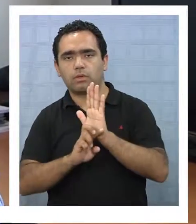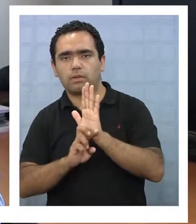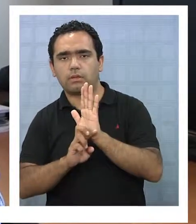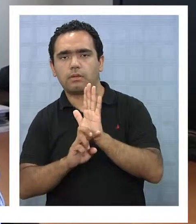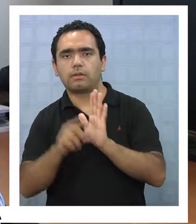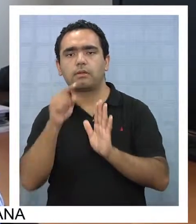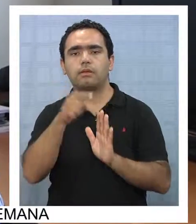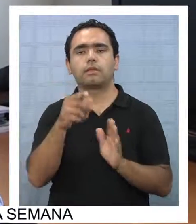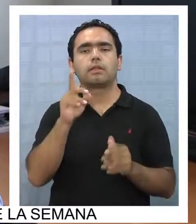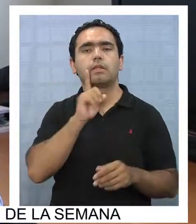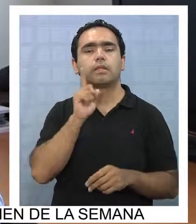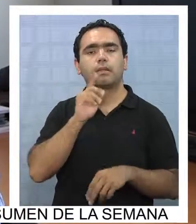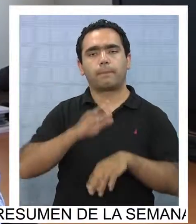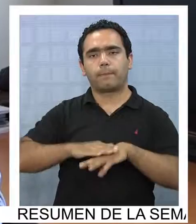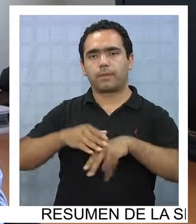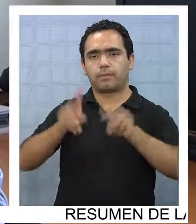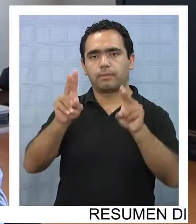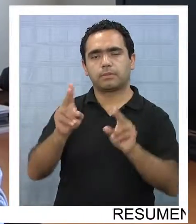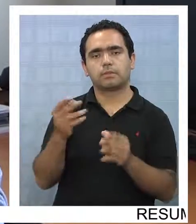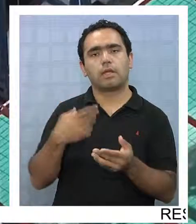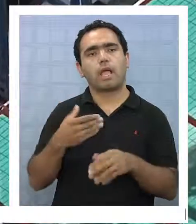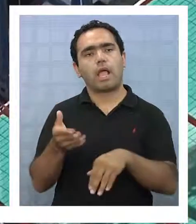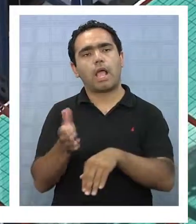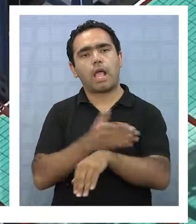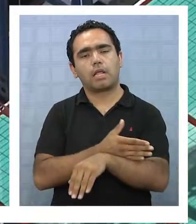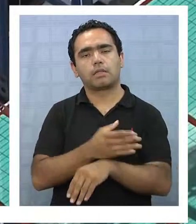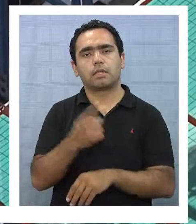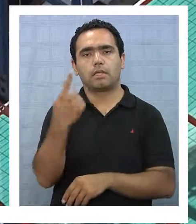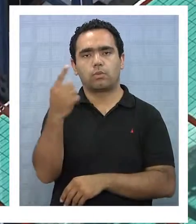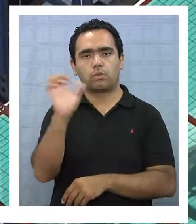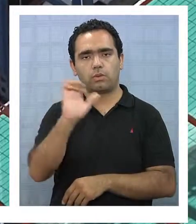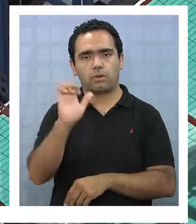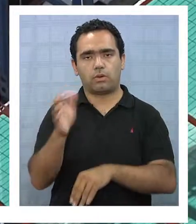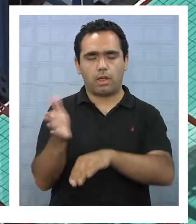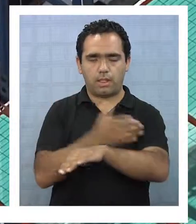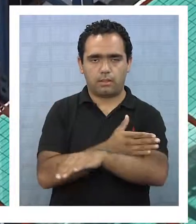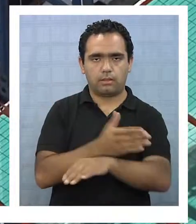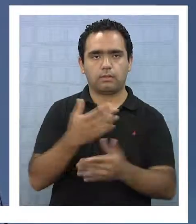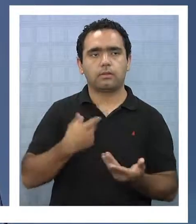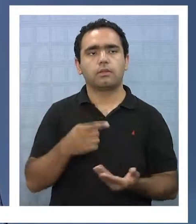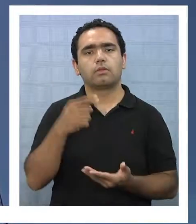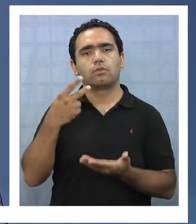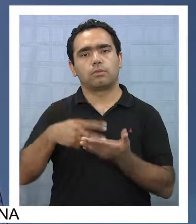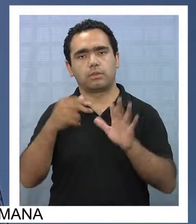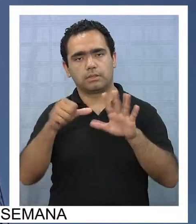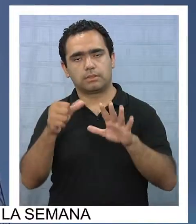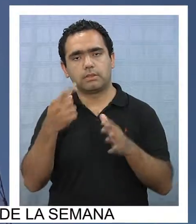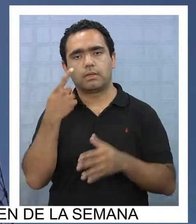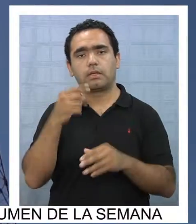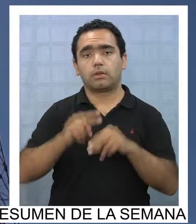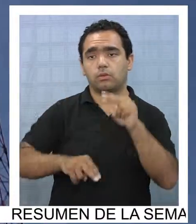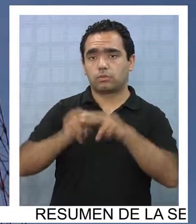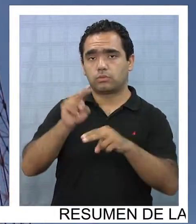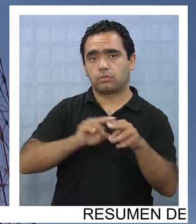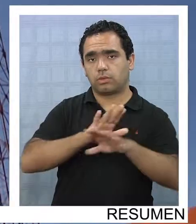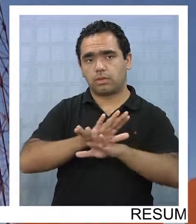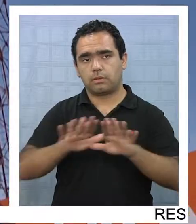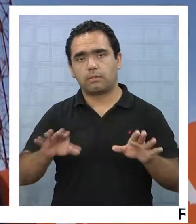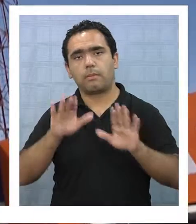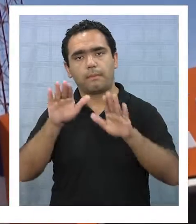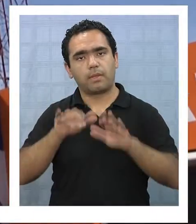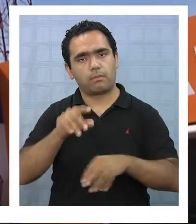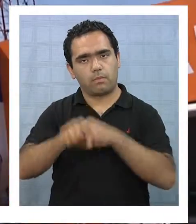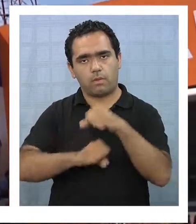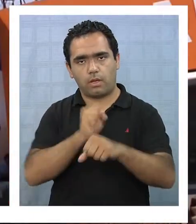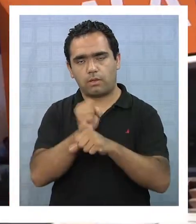un permiso de edificación aprobado con anterioridad al 1 de enero de 2016 y cuya construcción termine durante el mismo